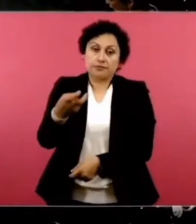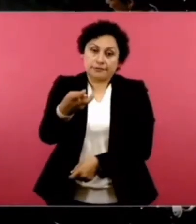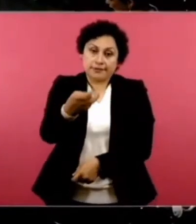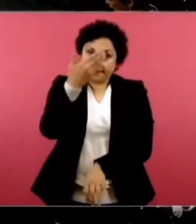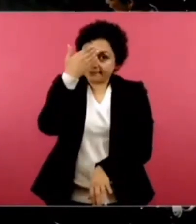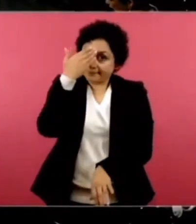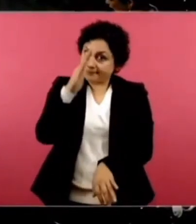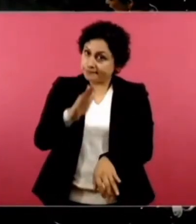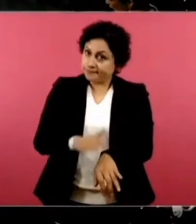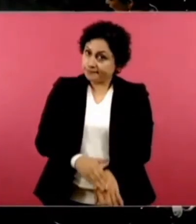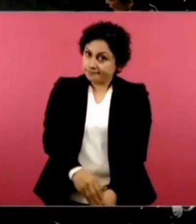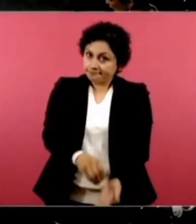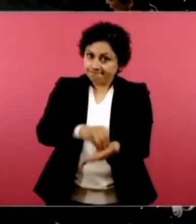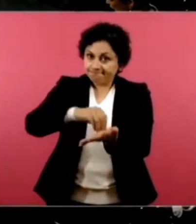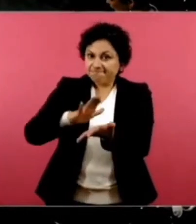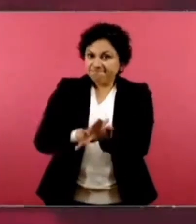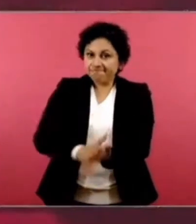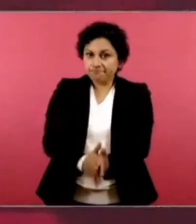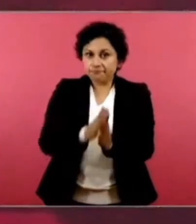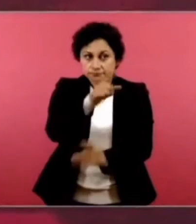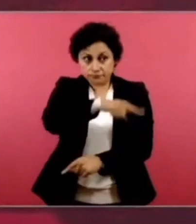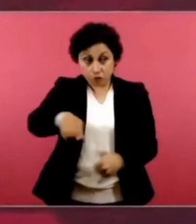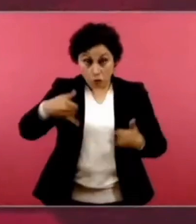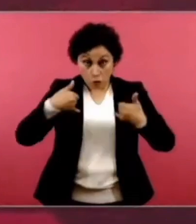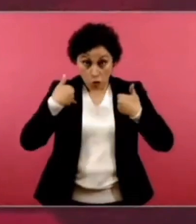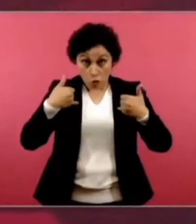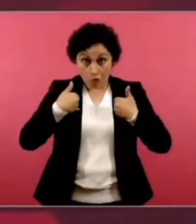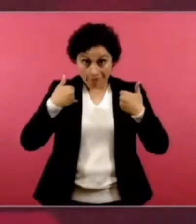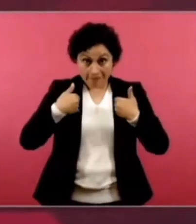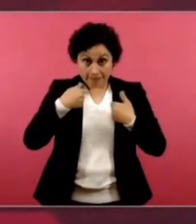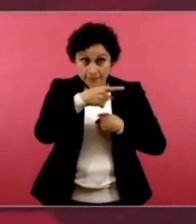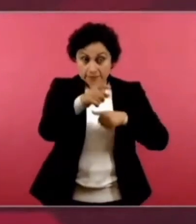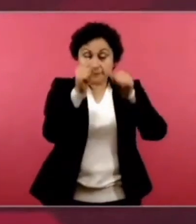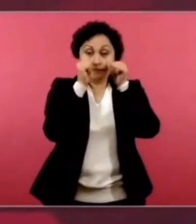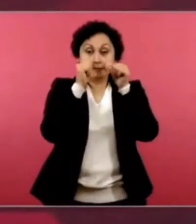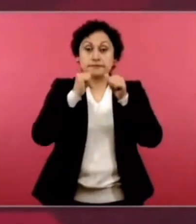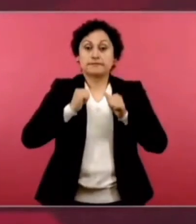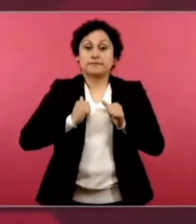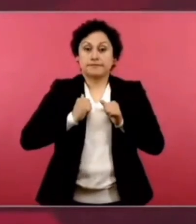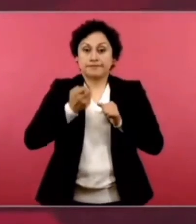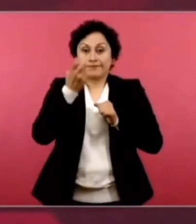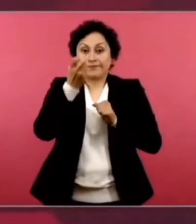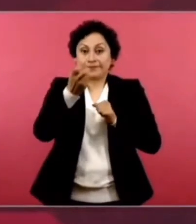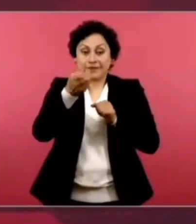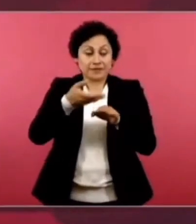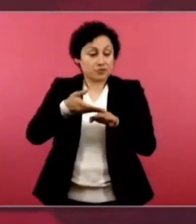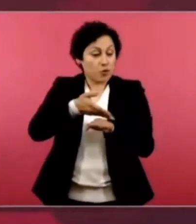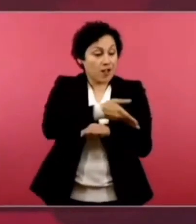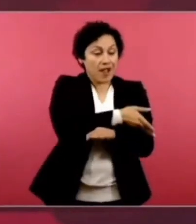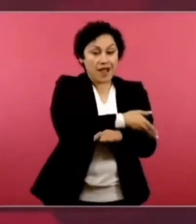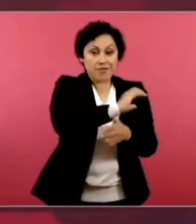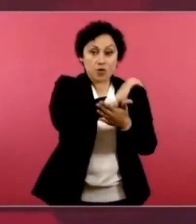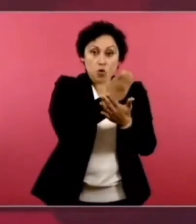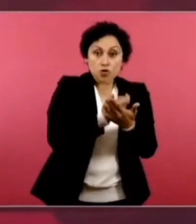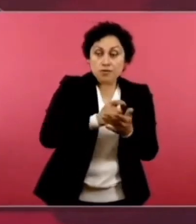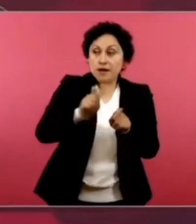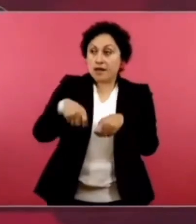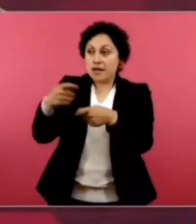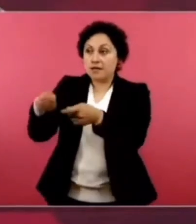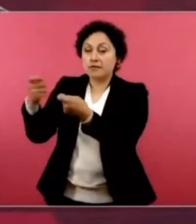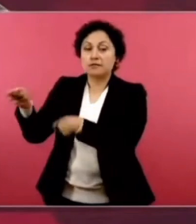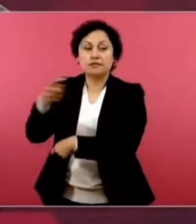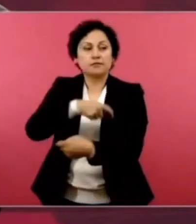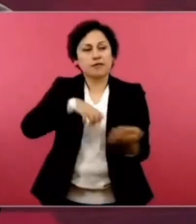sobre todo para los jóvenes, de cómo engañaron de que si se